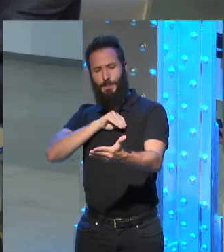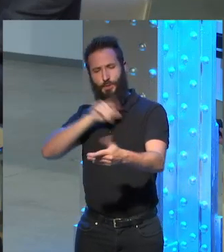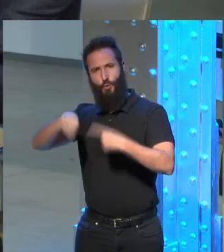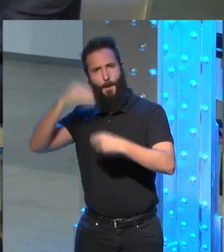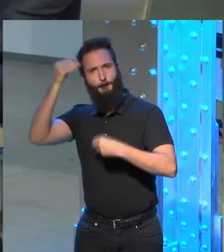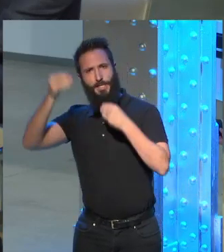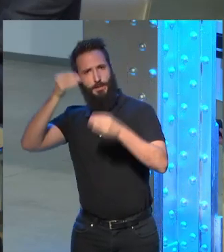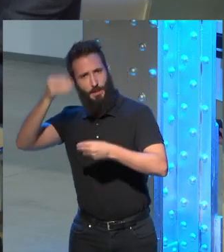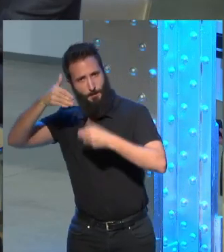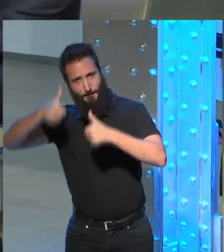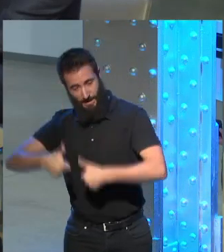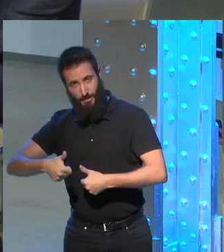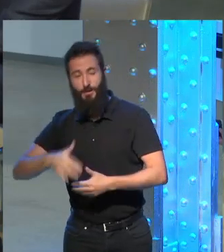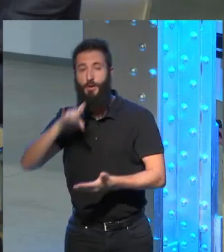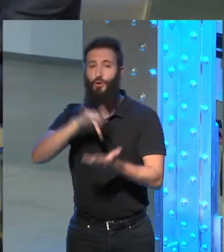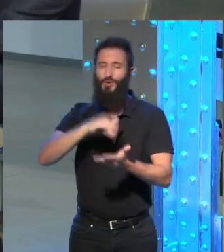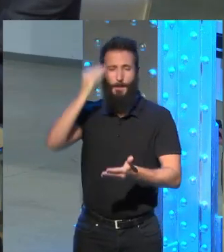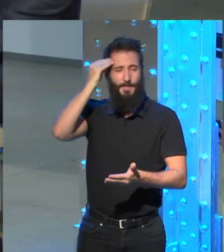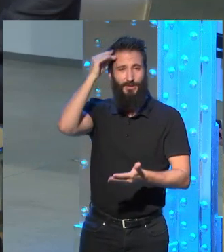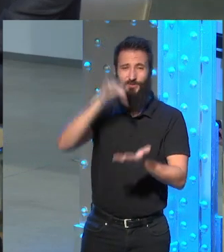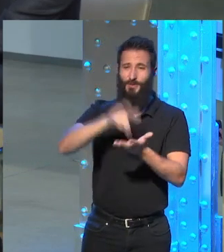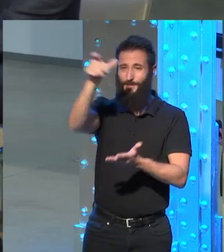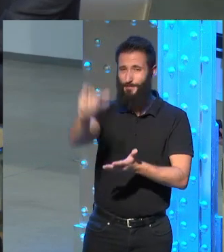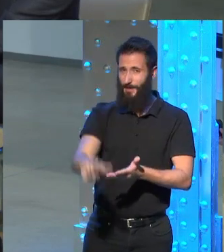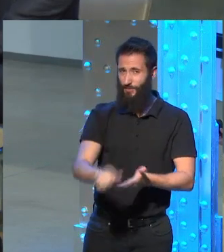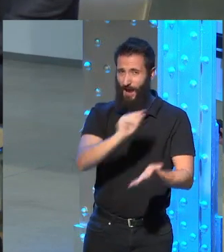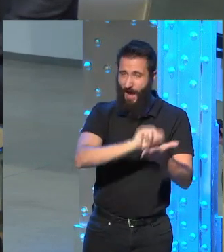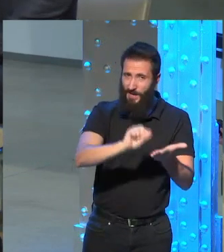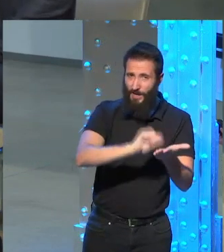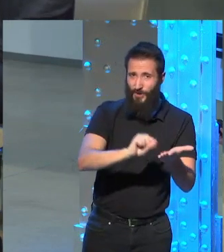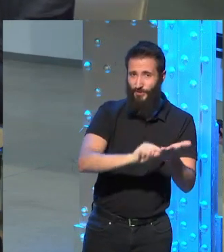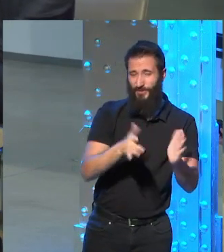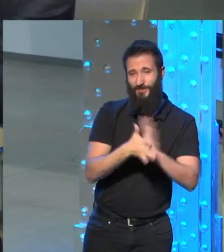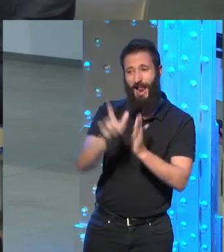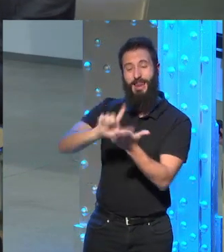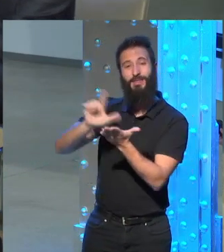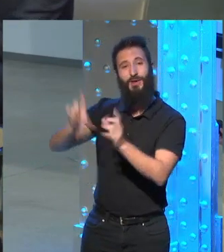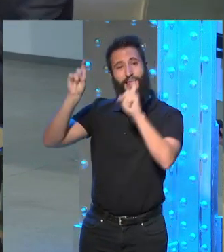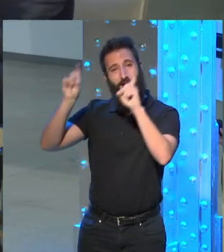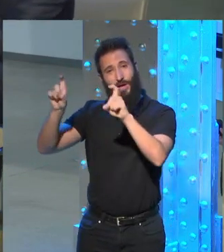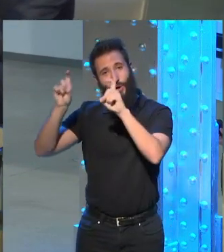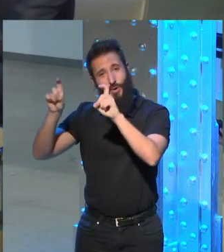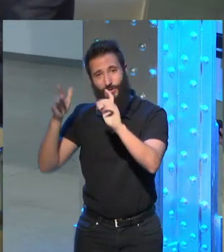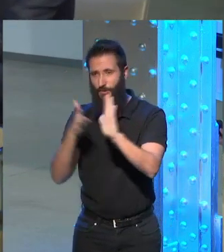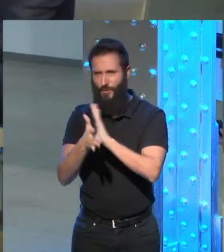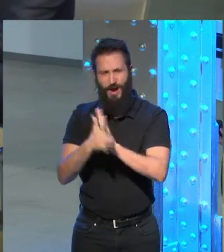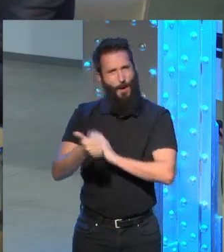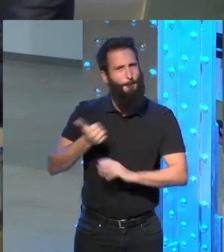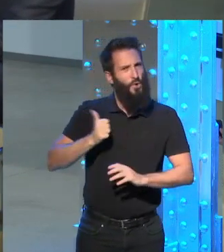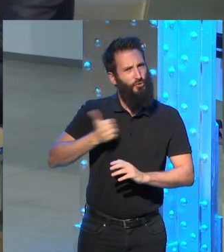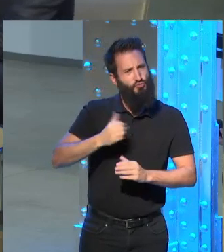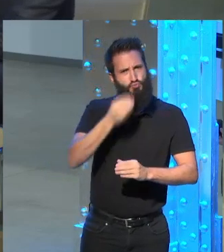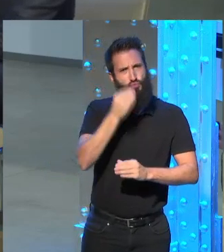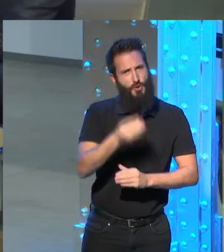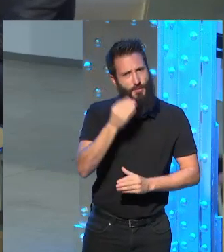Creo que para un escritor enseñar literatura es enormemente provechoso. Creo